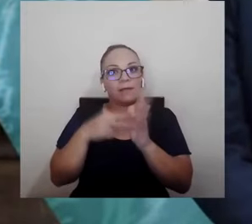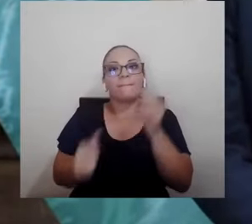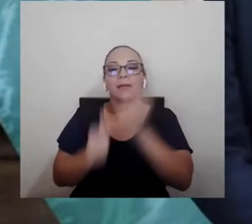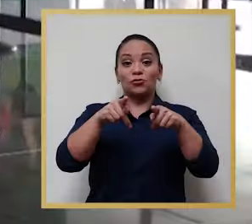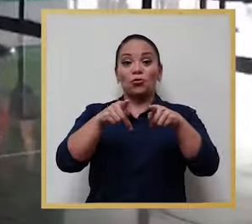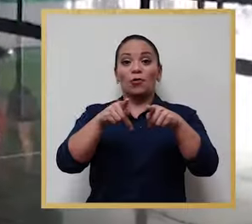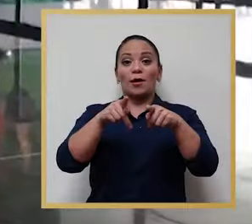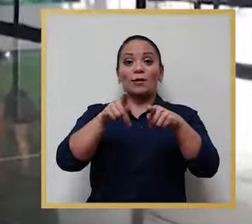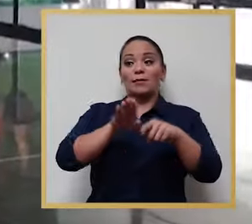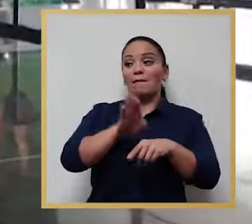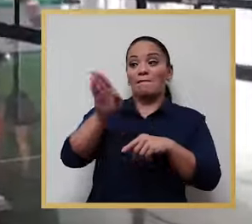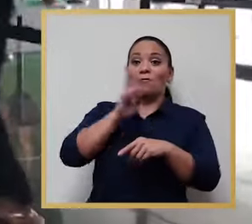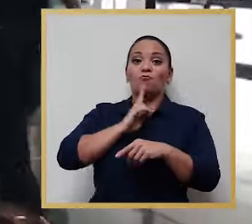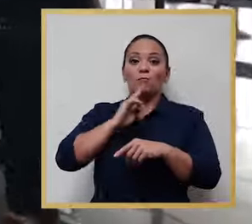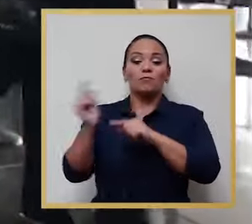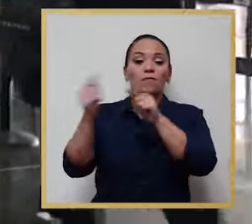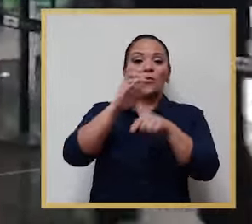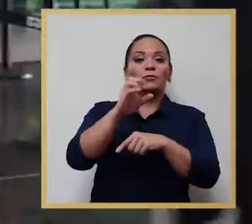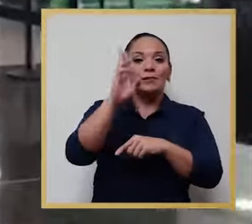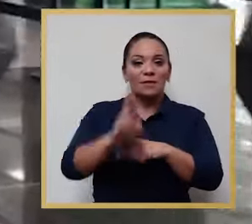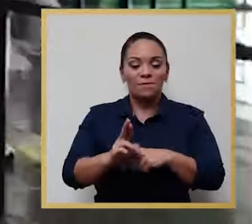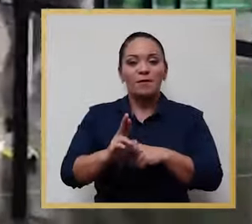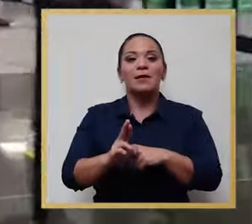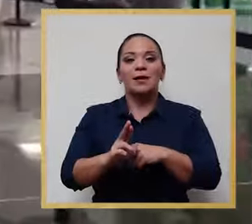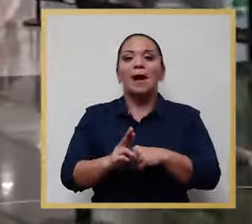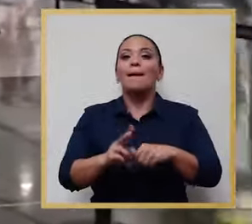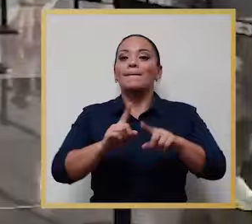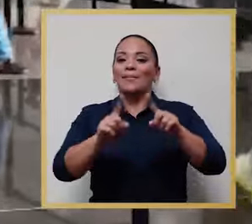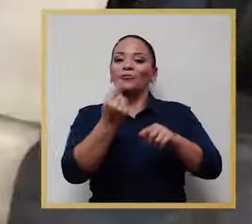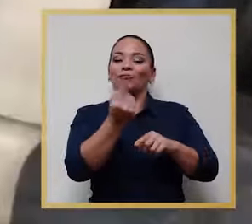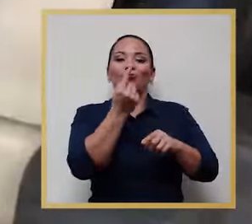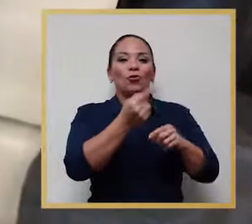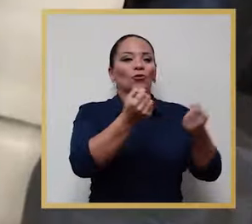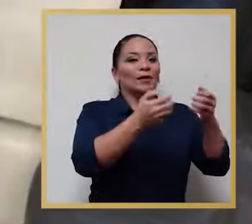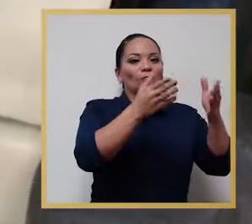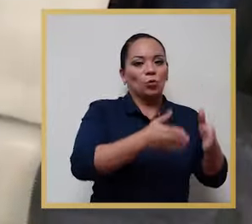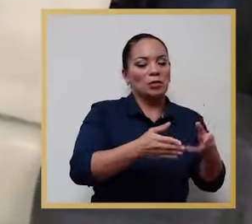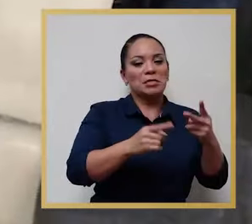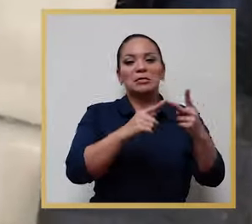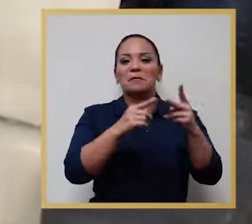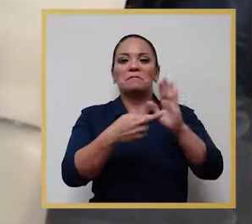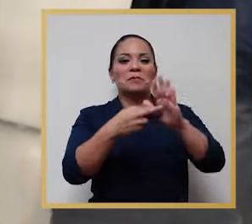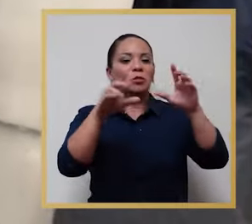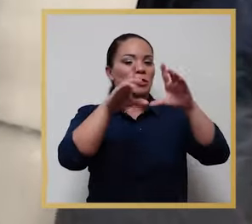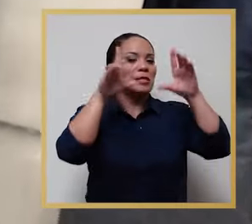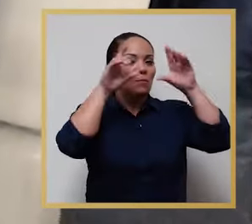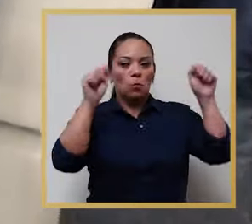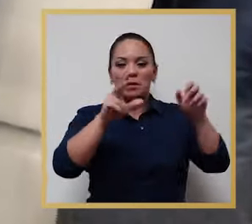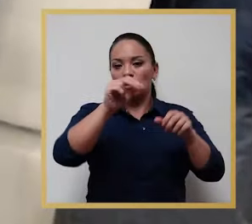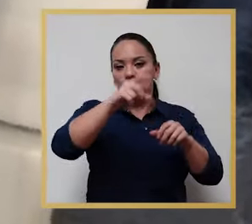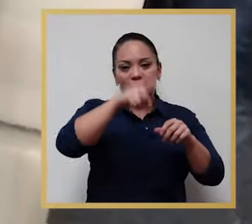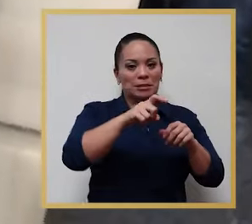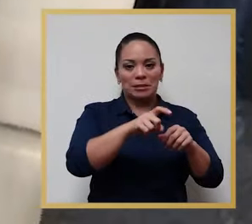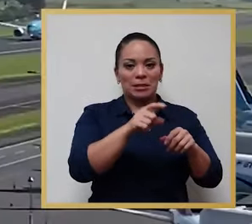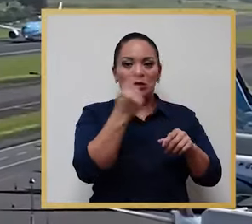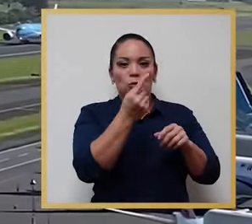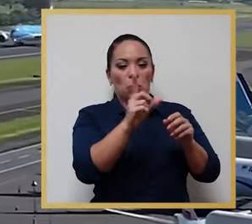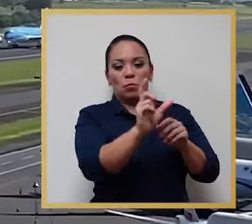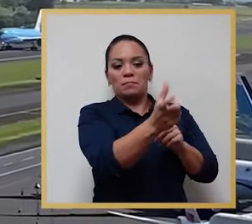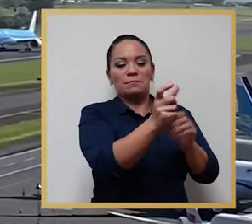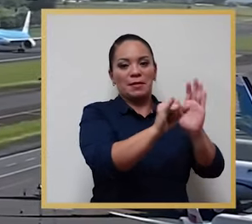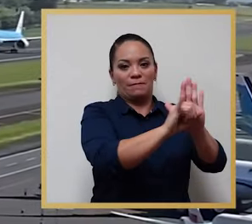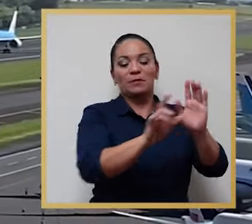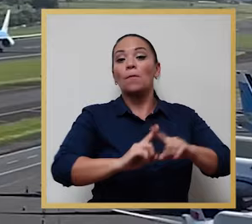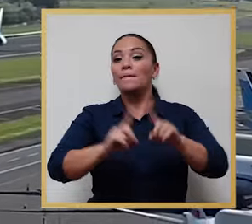países. Los viajeros, con excepción de los transportistas centroamericanos con su respectiva identificación y representaciones diplomáticas,